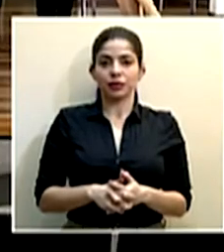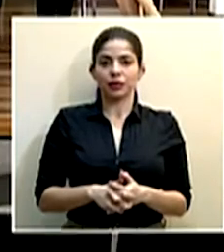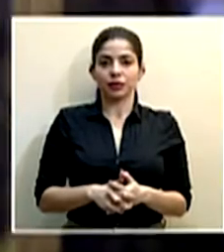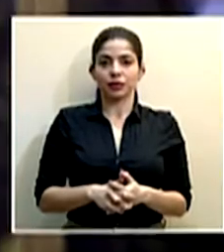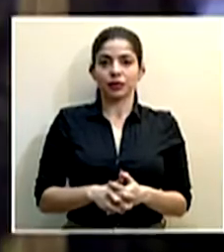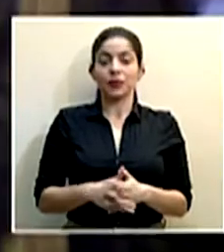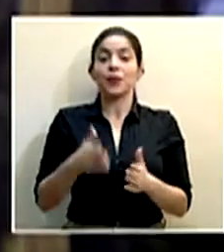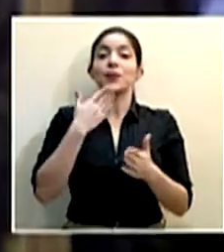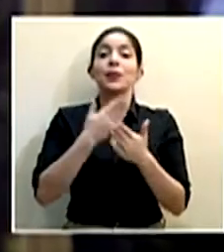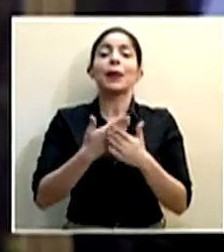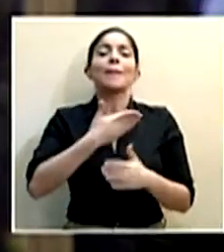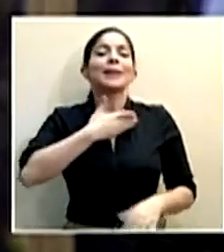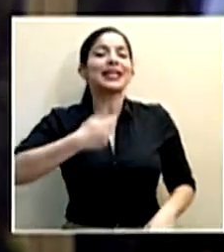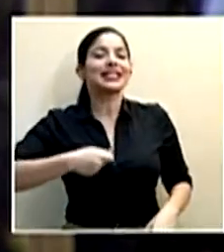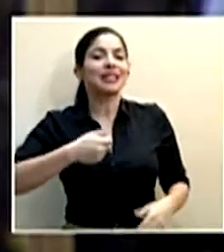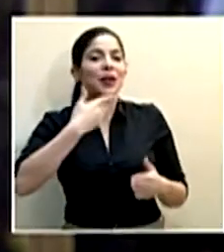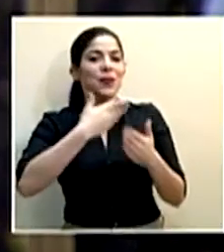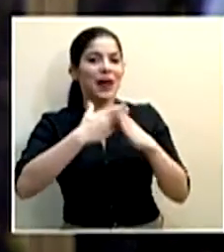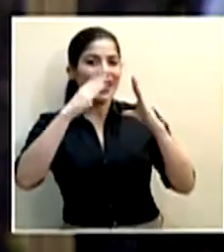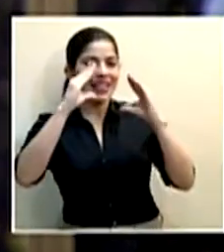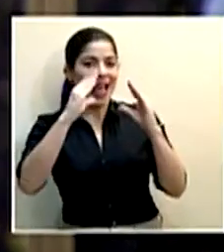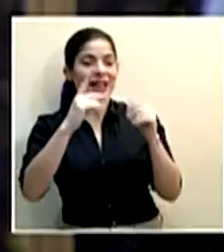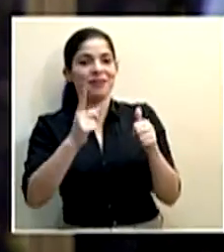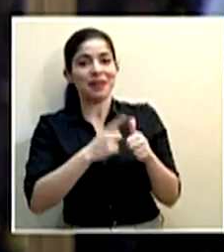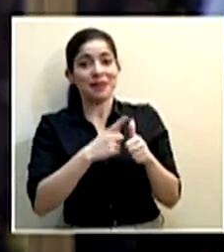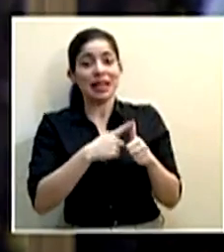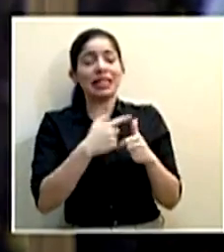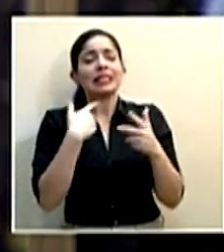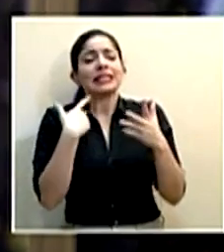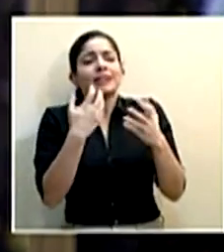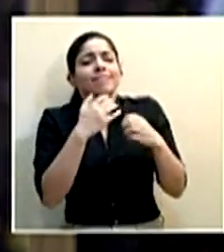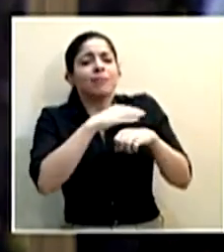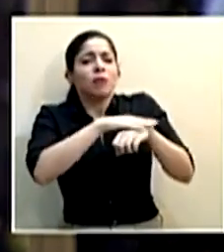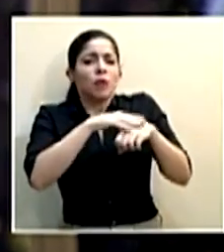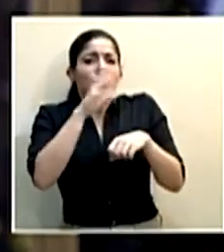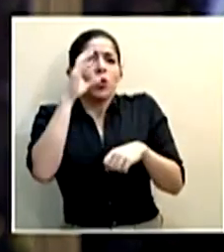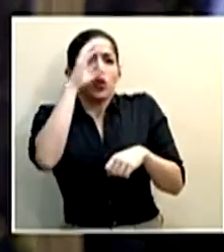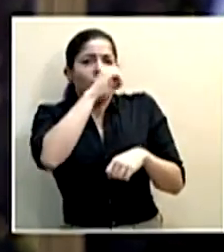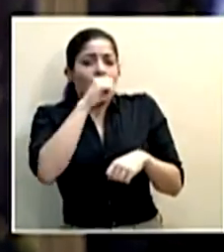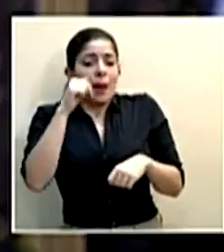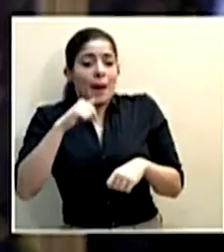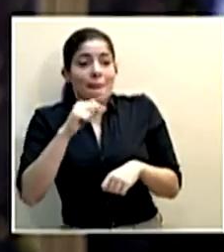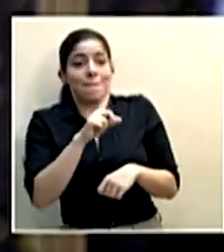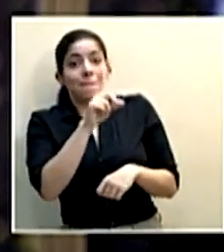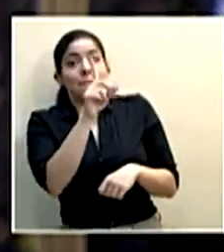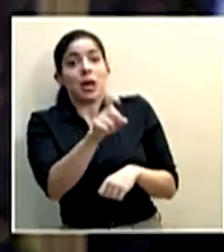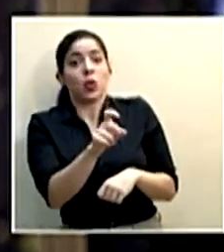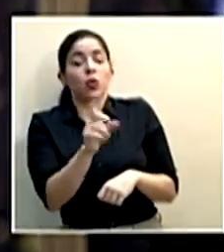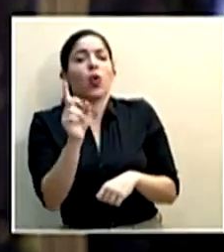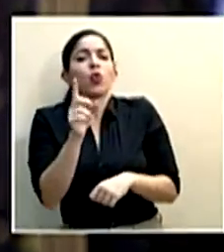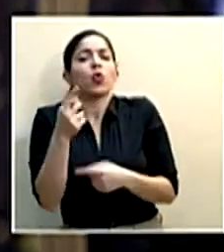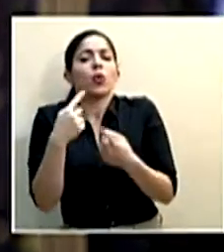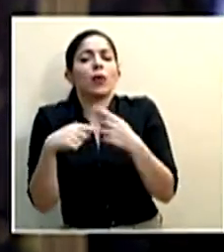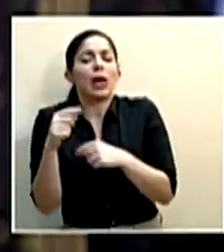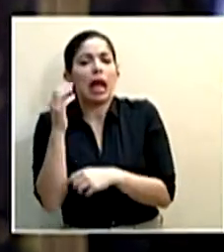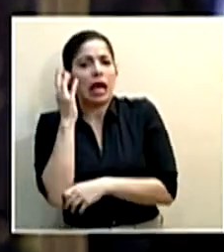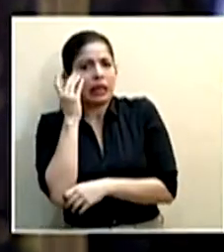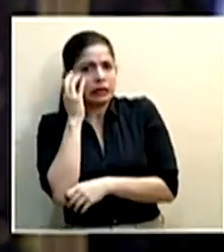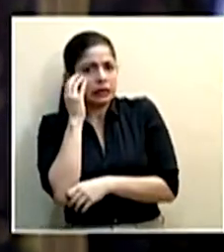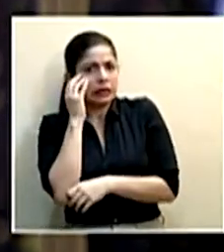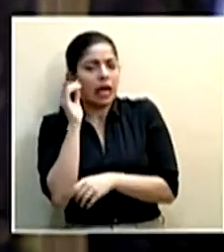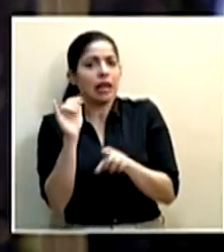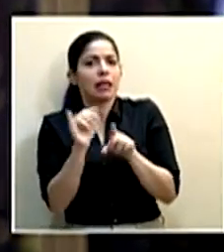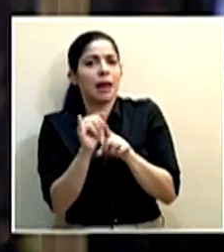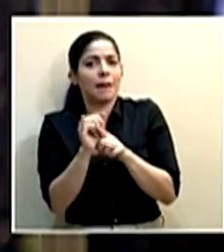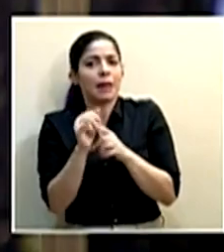Bien, señor presidente, muy buenas tardes. Primero que todo, quiero que por favor tomen cuenta que esta pregunta surge de la inquietud y también de